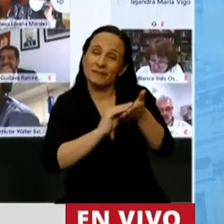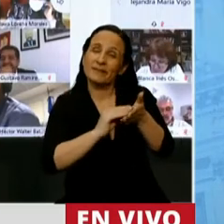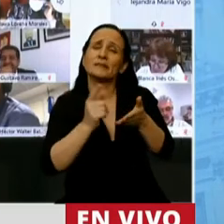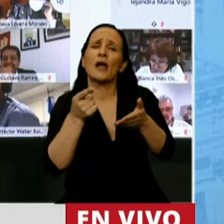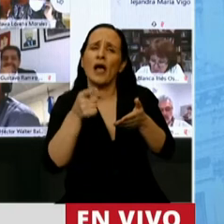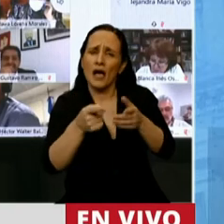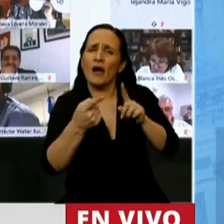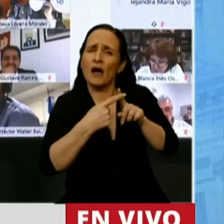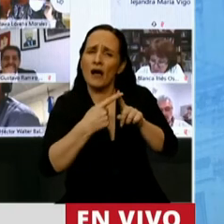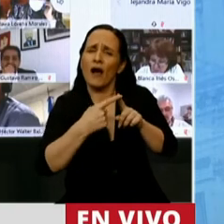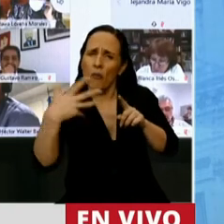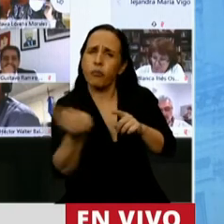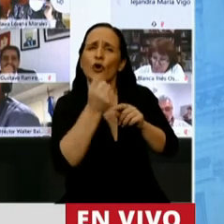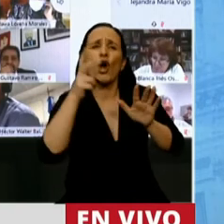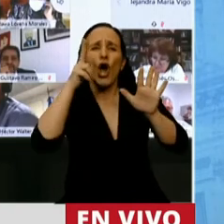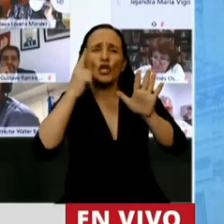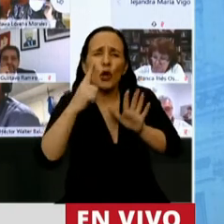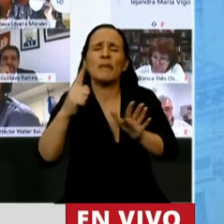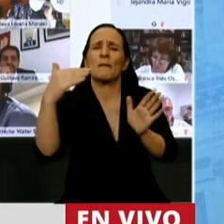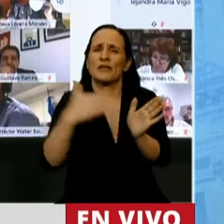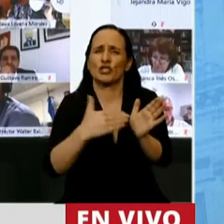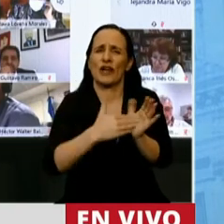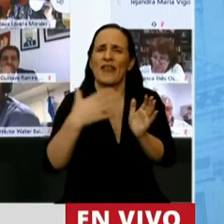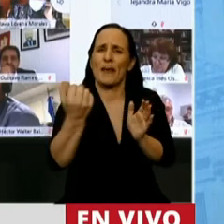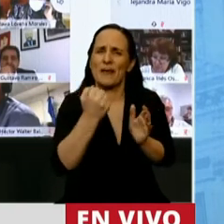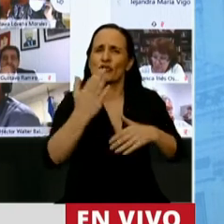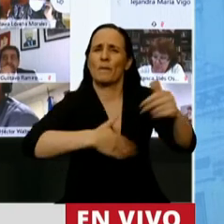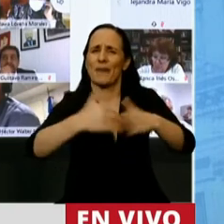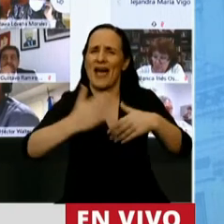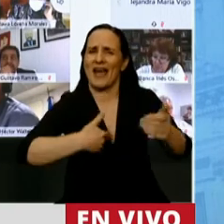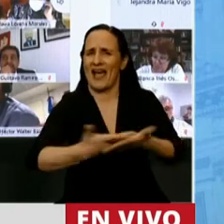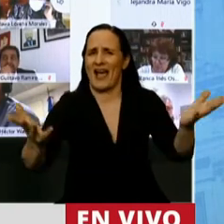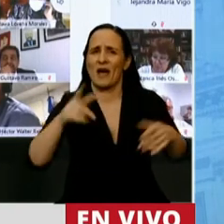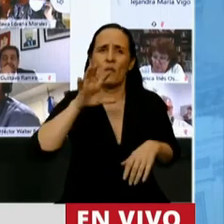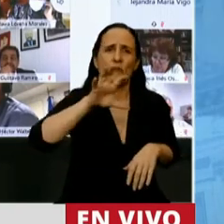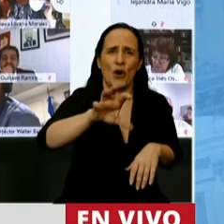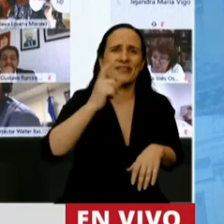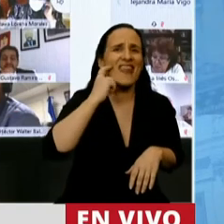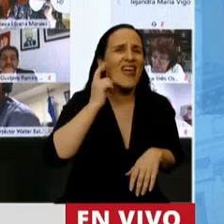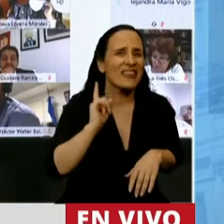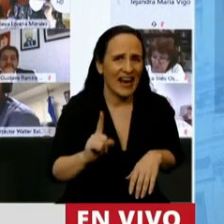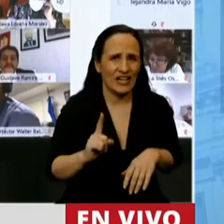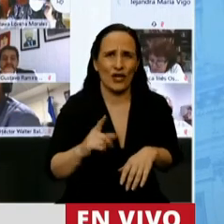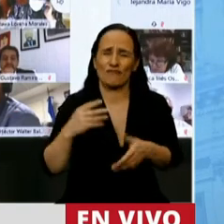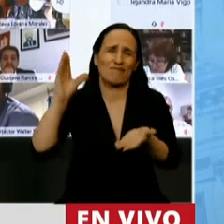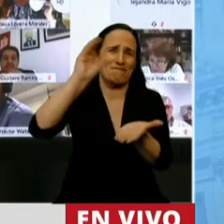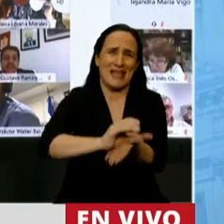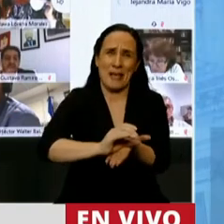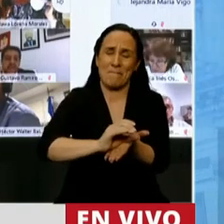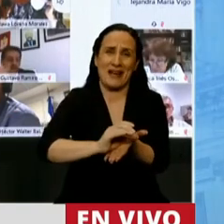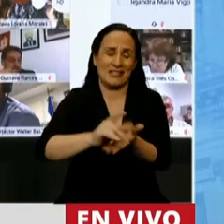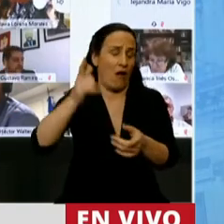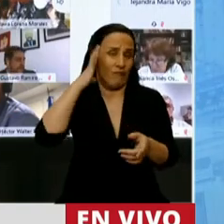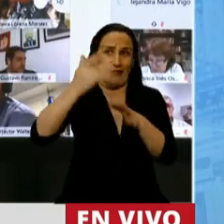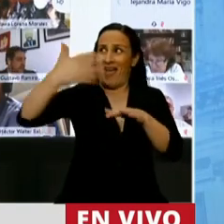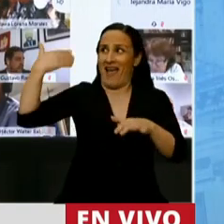provincia, 8 mil millones de pesos en obras públicas en la provincia de Entre Ríos, una inversión sin